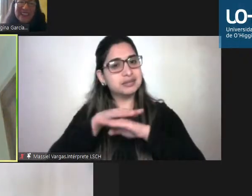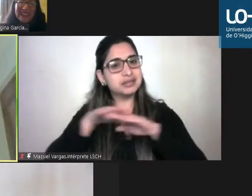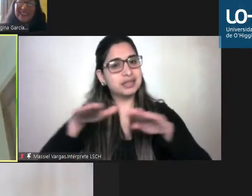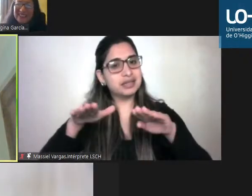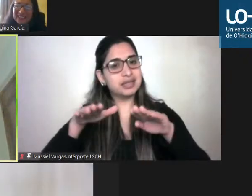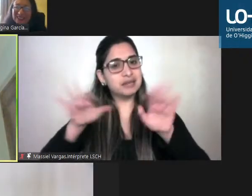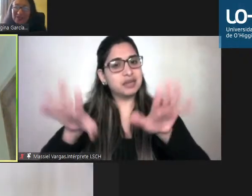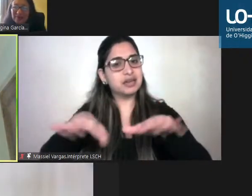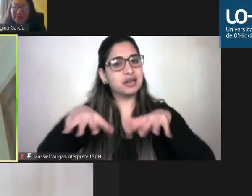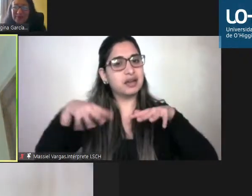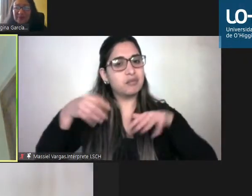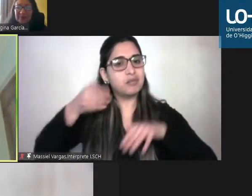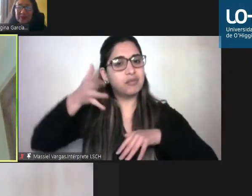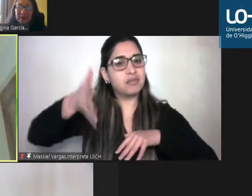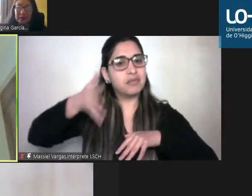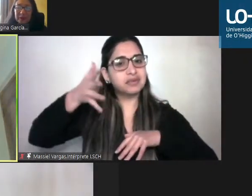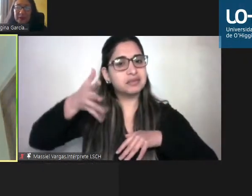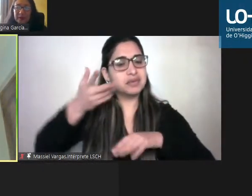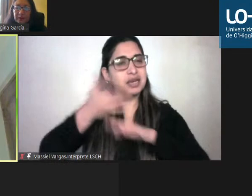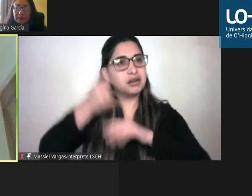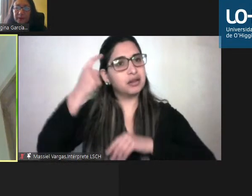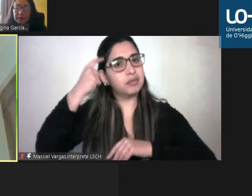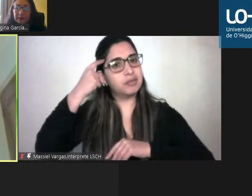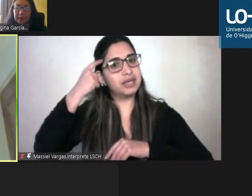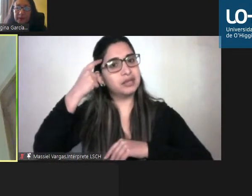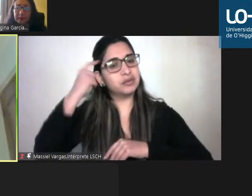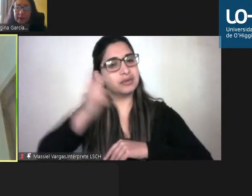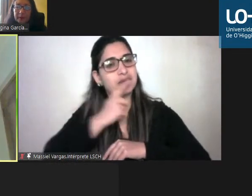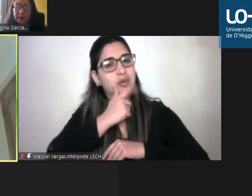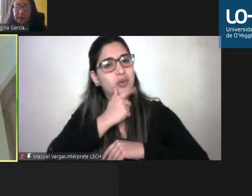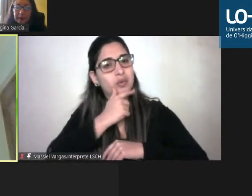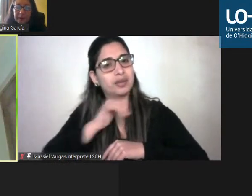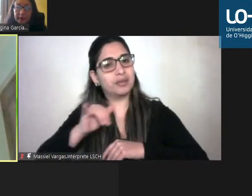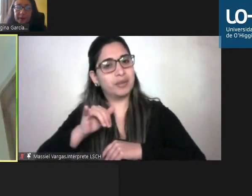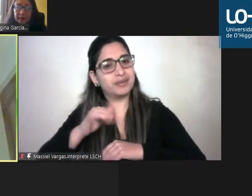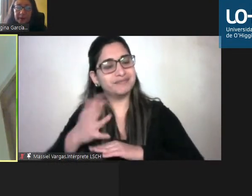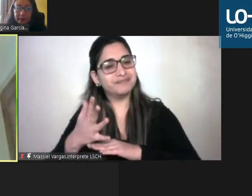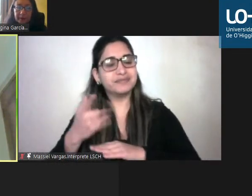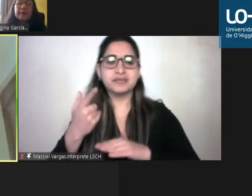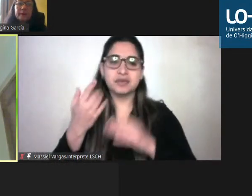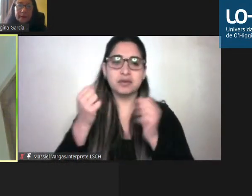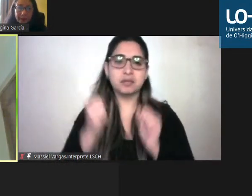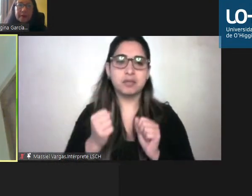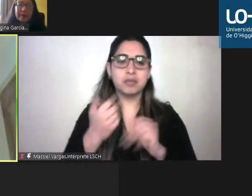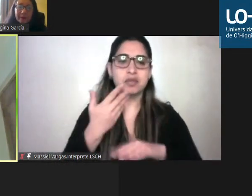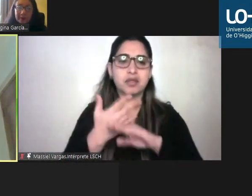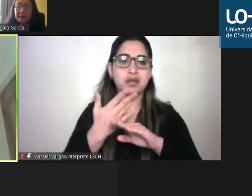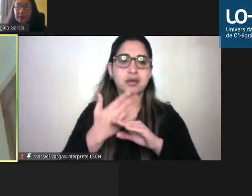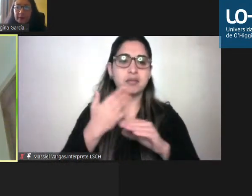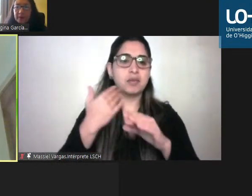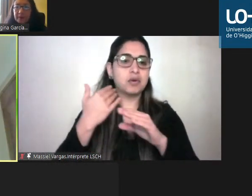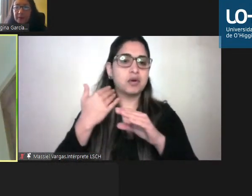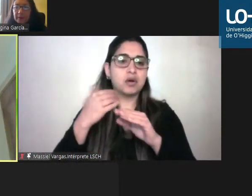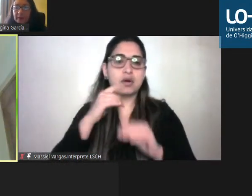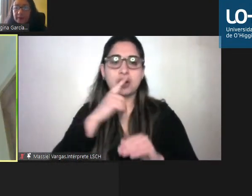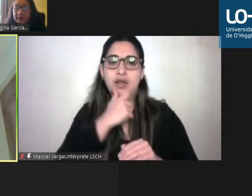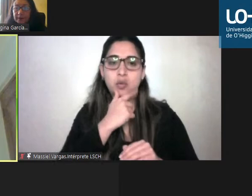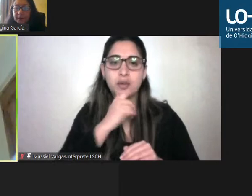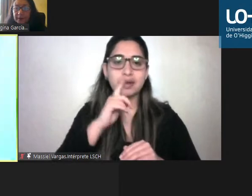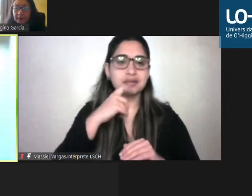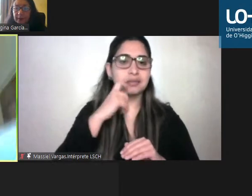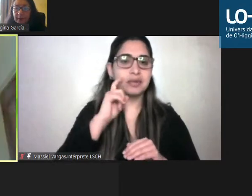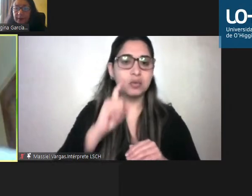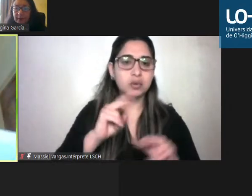surgen estas inquietudes así que por favor con todo gusto podemos recibir digamos sus consultas así que